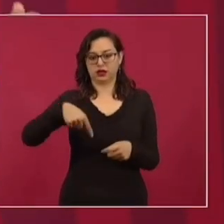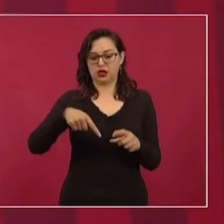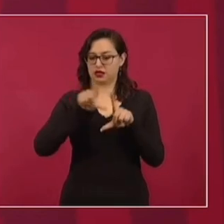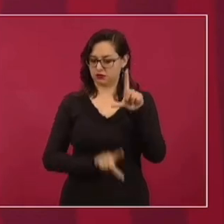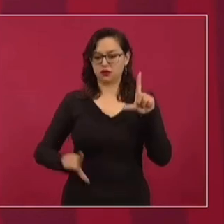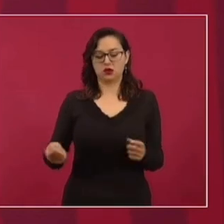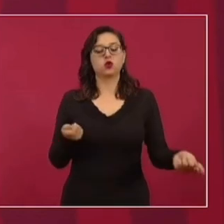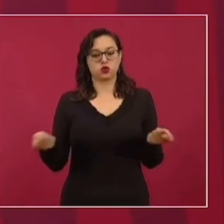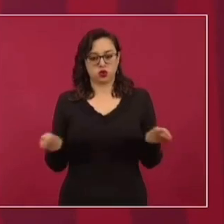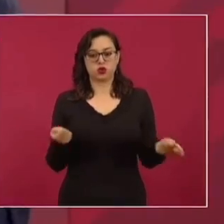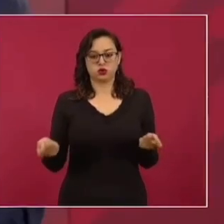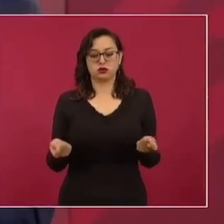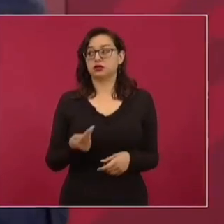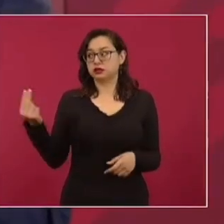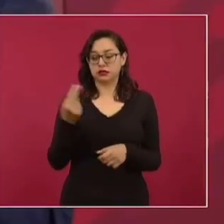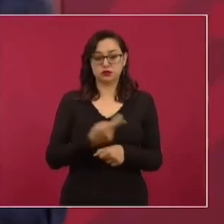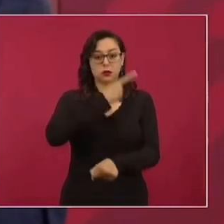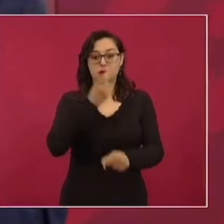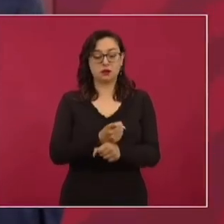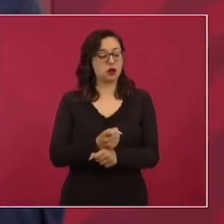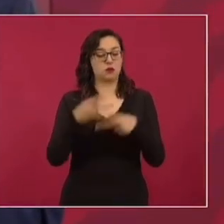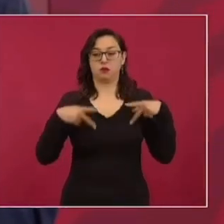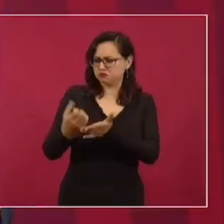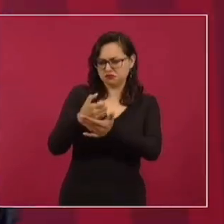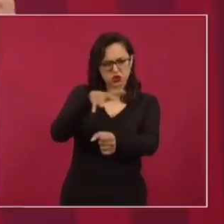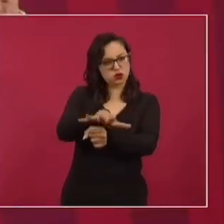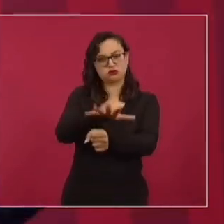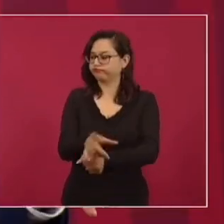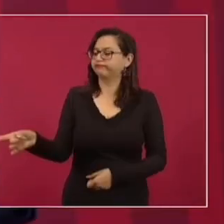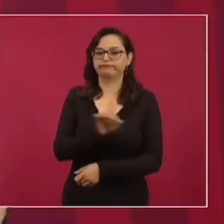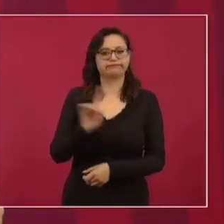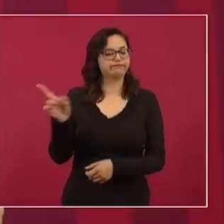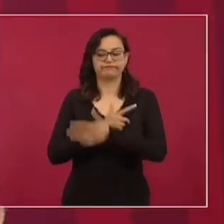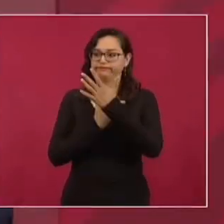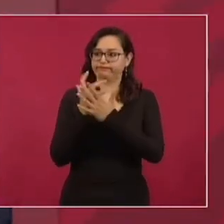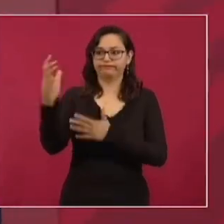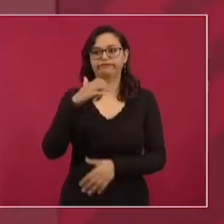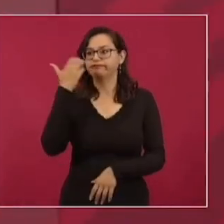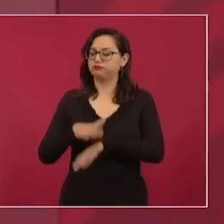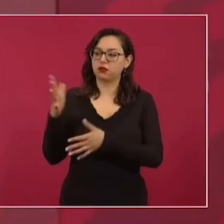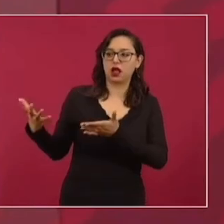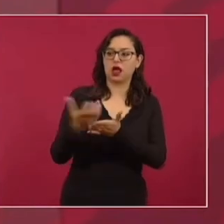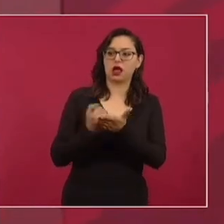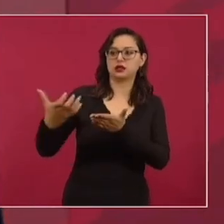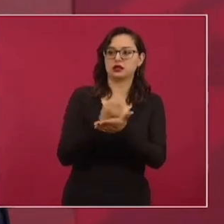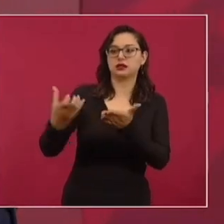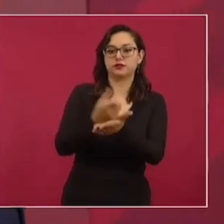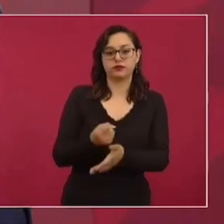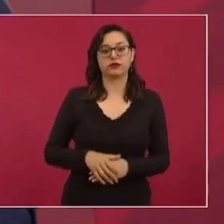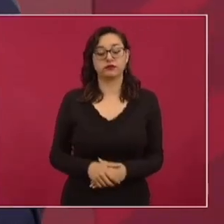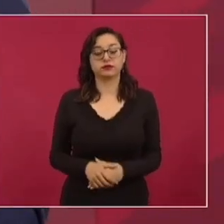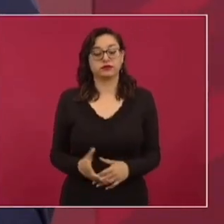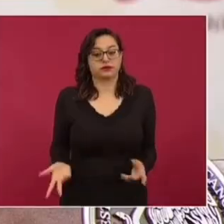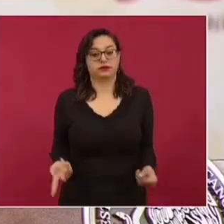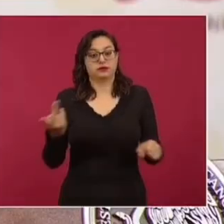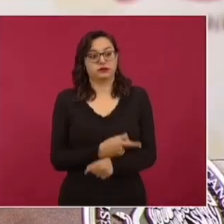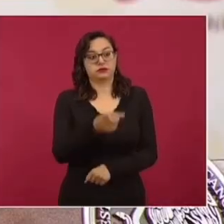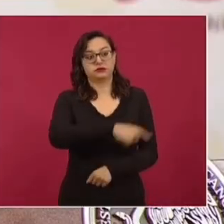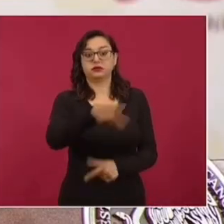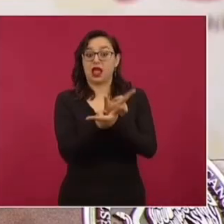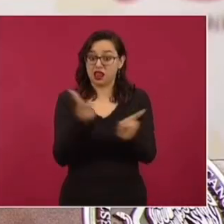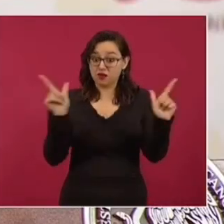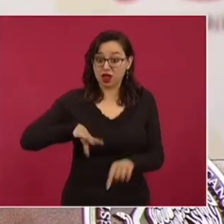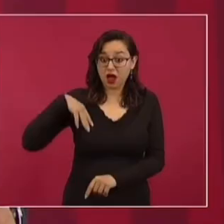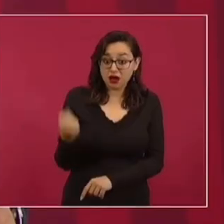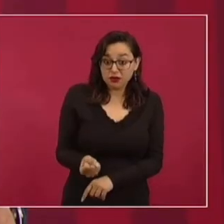Pero para eso necesitamos poner por delante el interés público. Entonces, para que eso no suceda, para no exponernos a lo que yo llamo la libertad del zorro en el